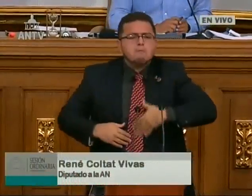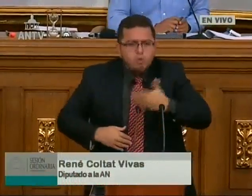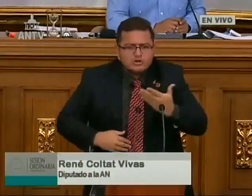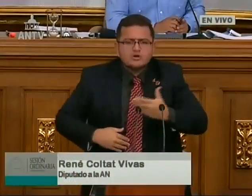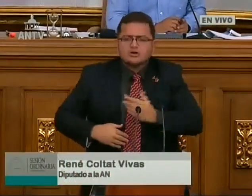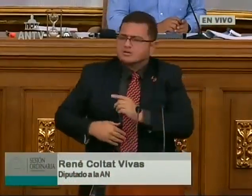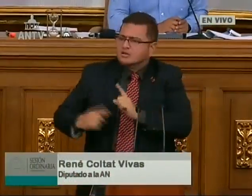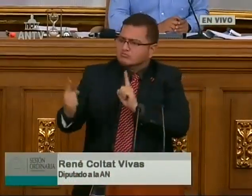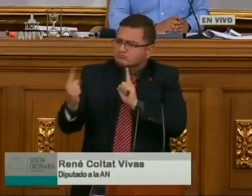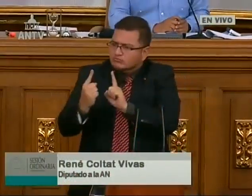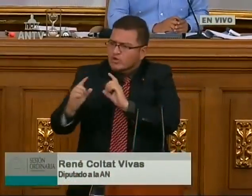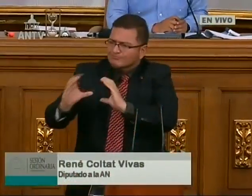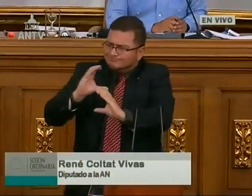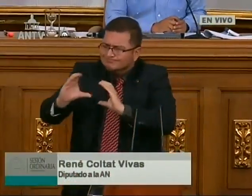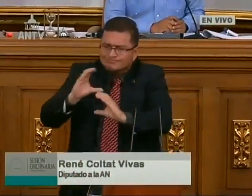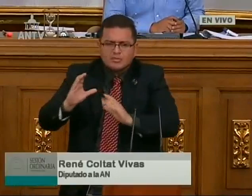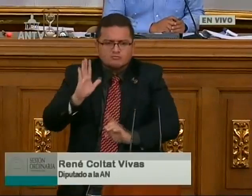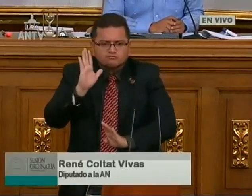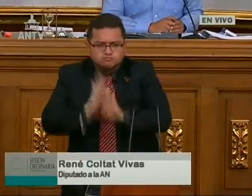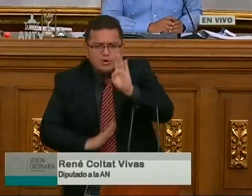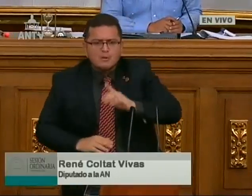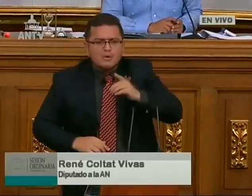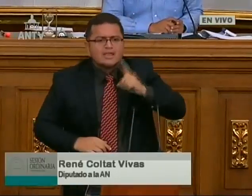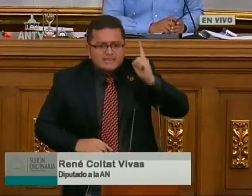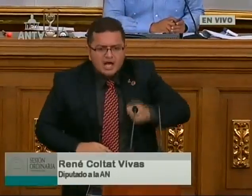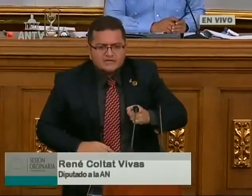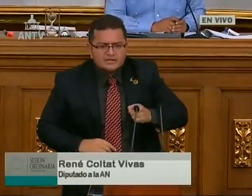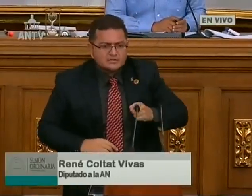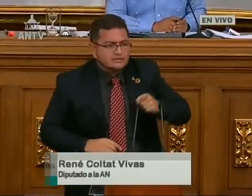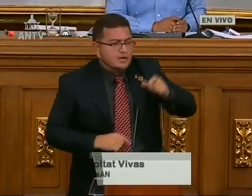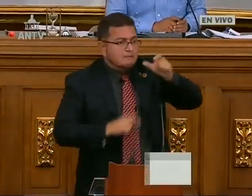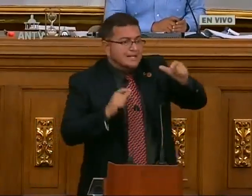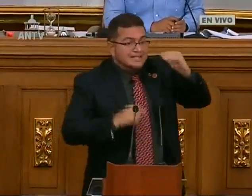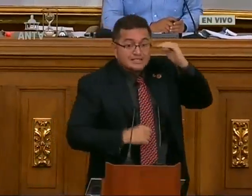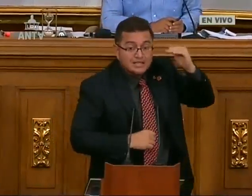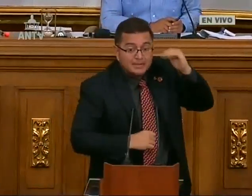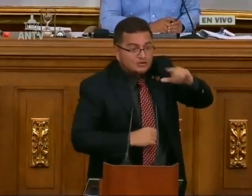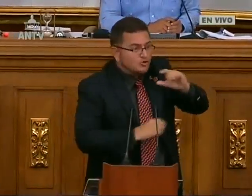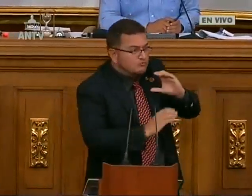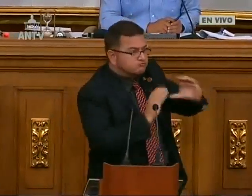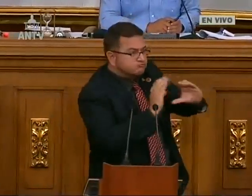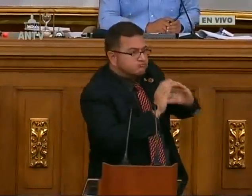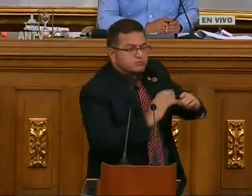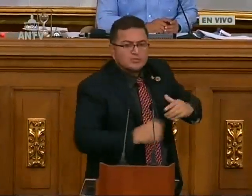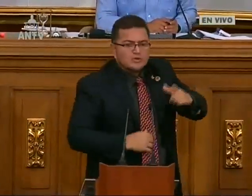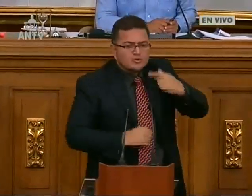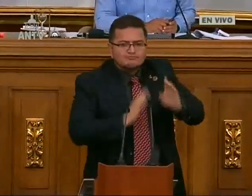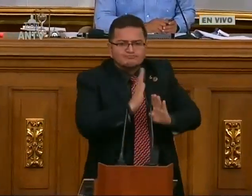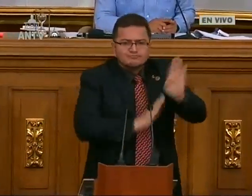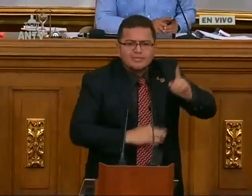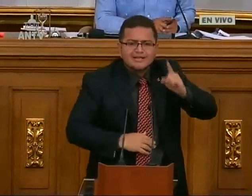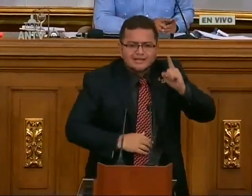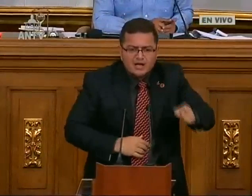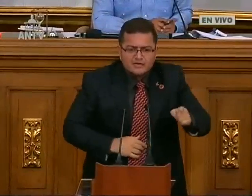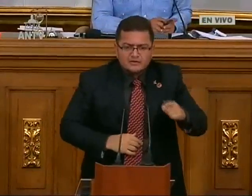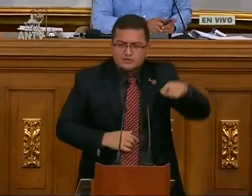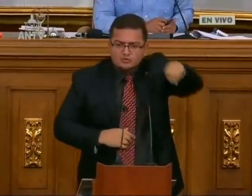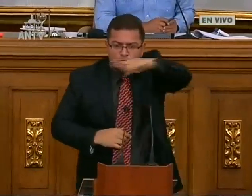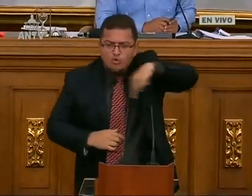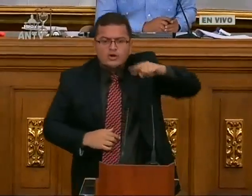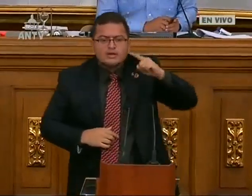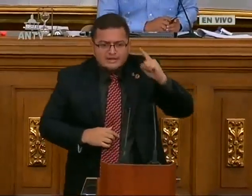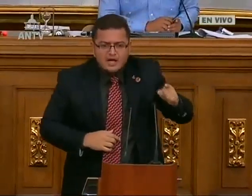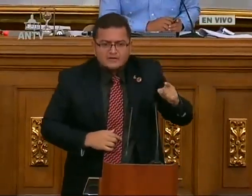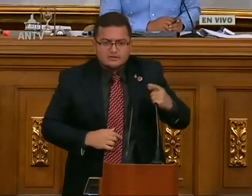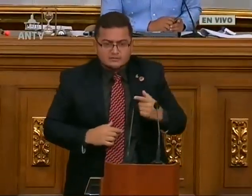Que No Pensemos Que Esto Es Difícil Comunicarnos Con Otras Personas Es Un Deber De Toda Persona Comunicarse En Lengua